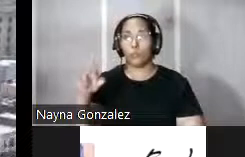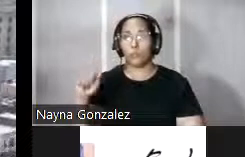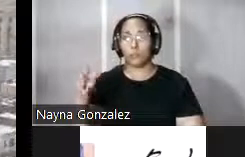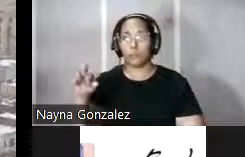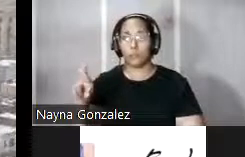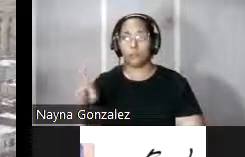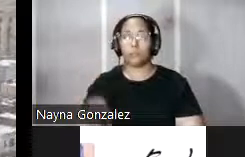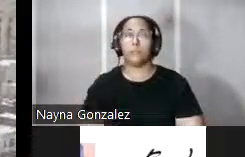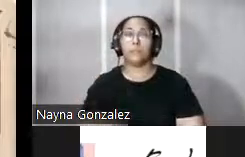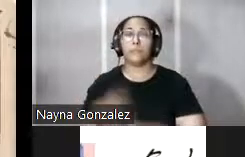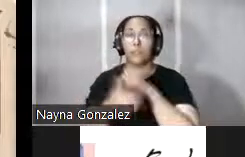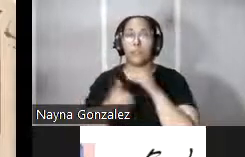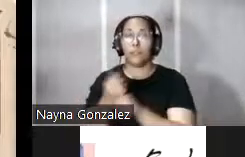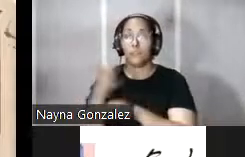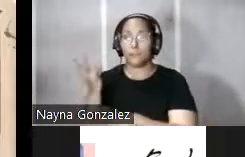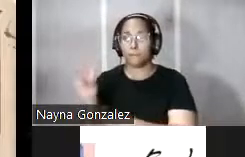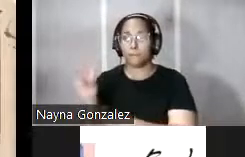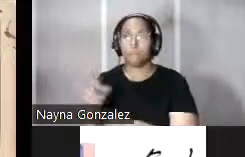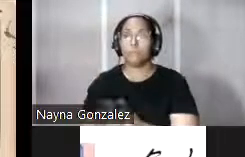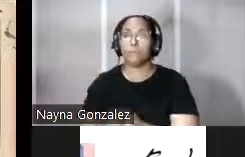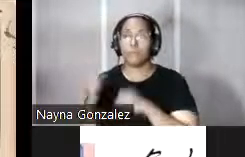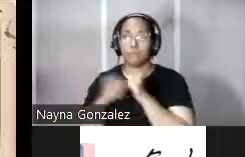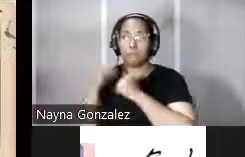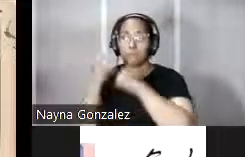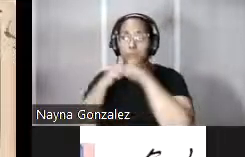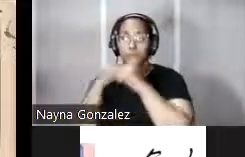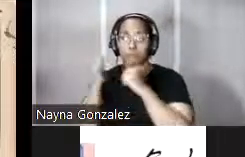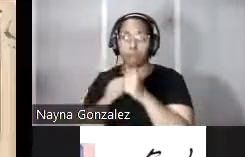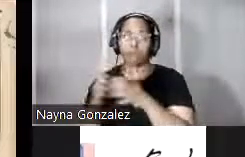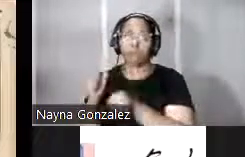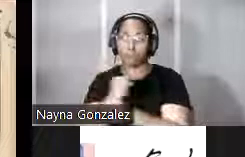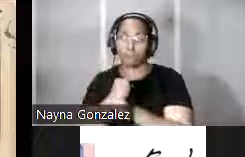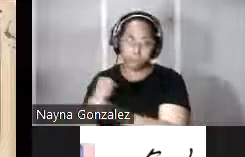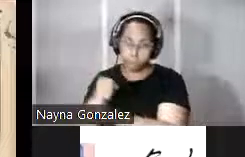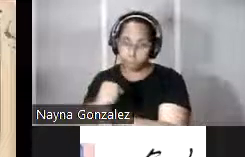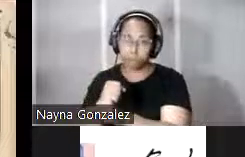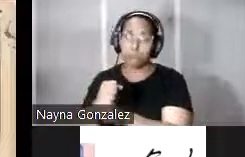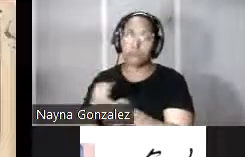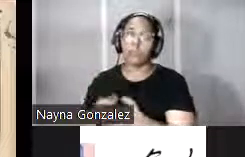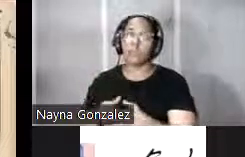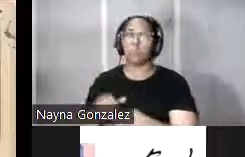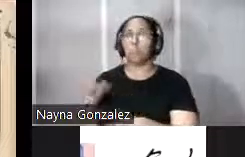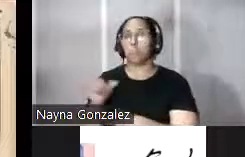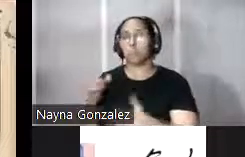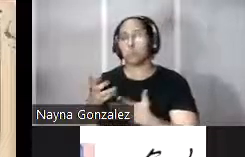Durante el siglo XVII apenas se construyeron nuevas obras defensivas y no se ejecutaron prácticamente modificaciones